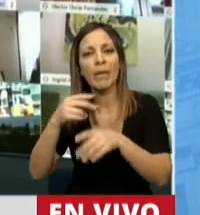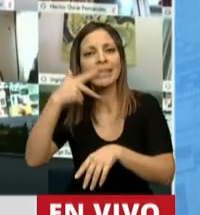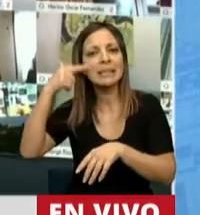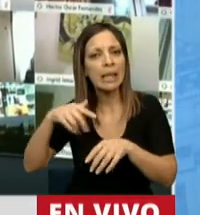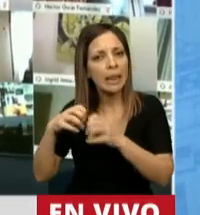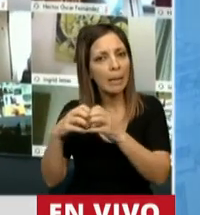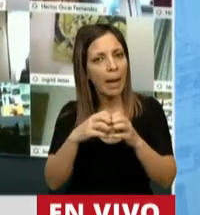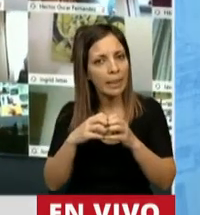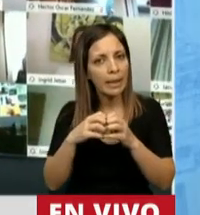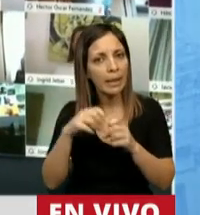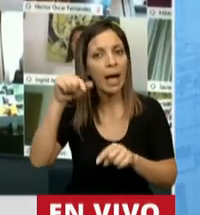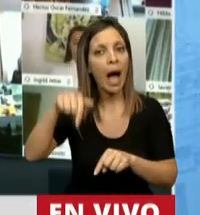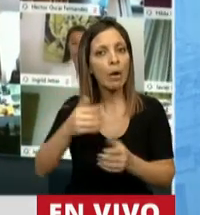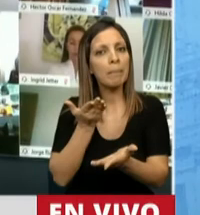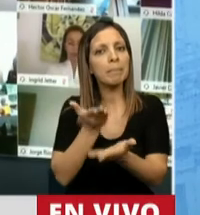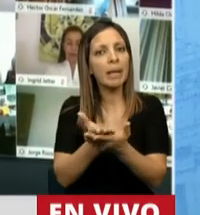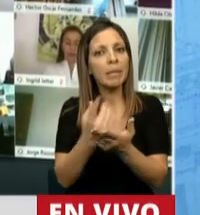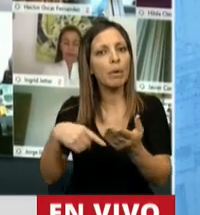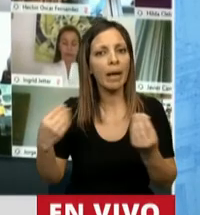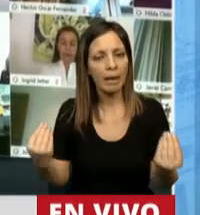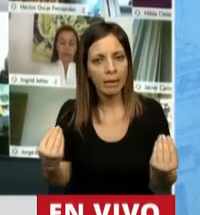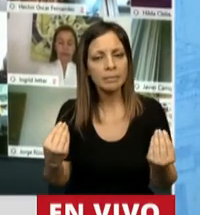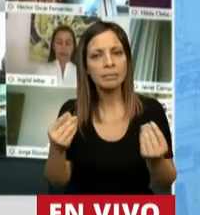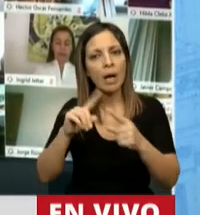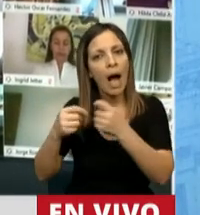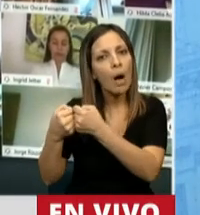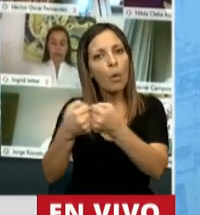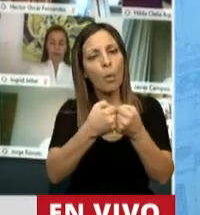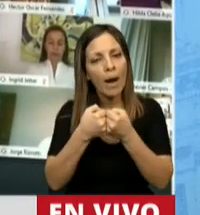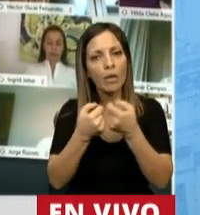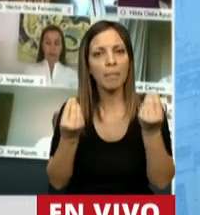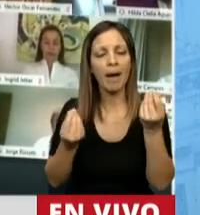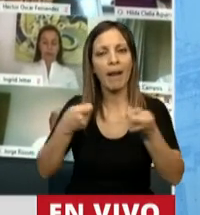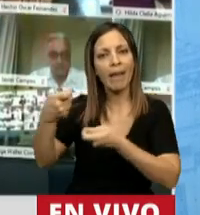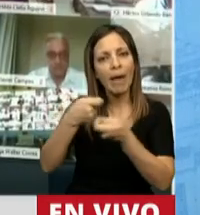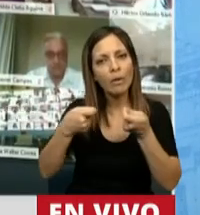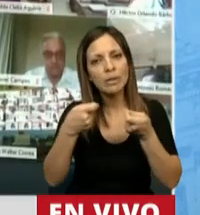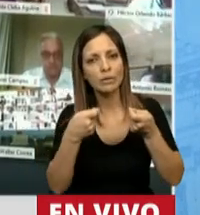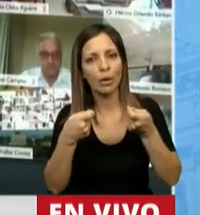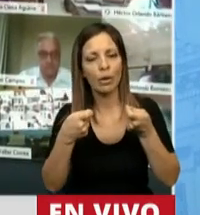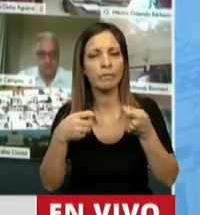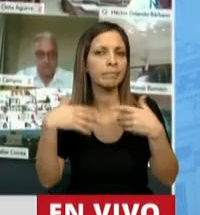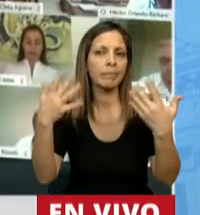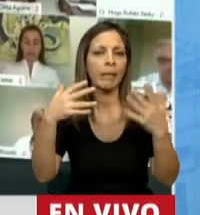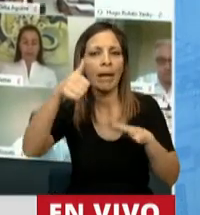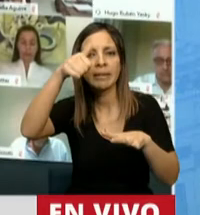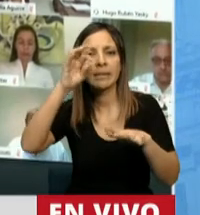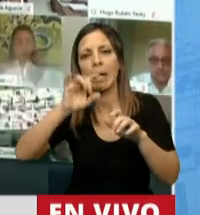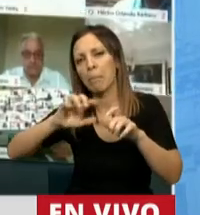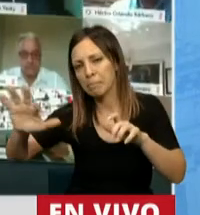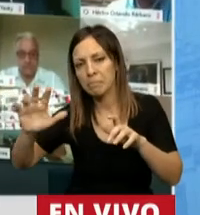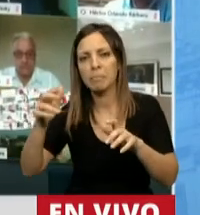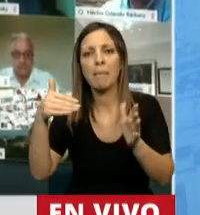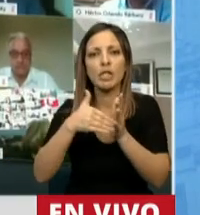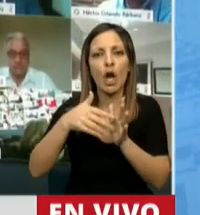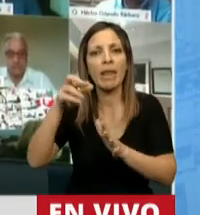que se está pidiendo es una pequeña concesión en una negociación de sesenta y tantos mil millones de dólares